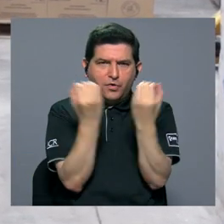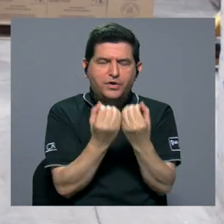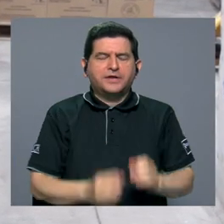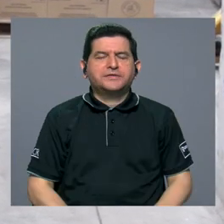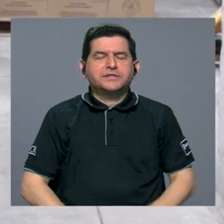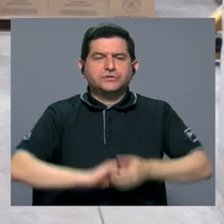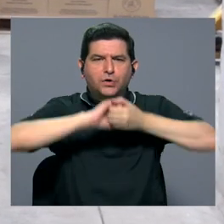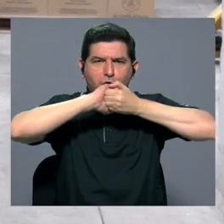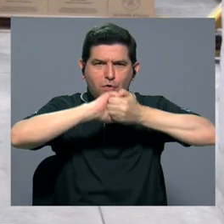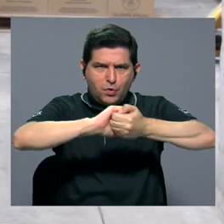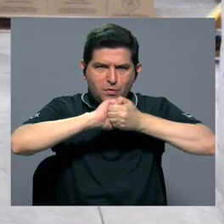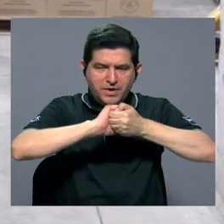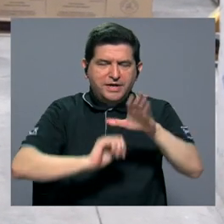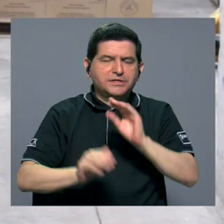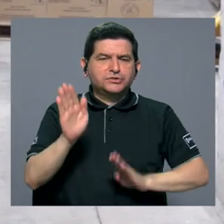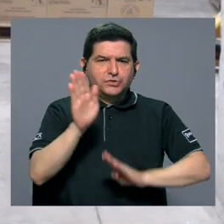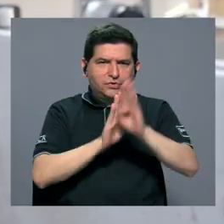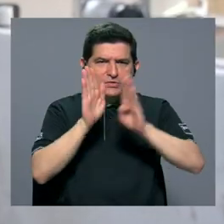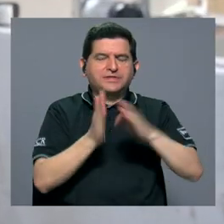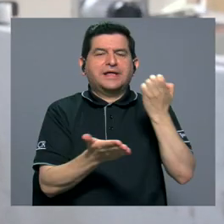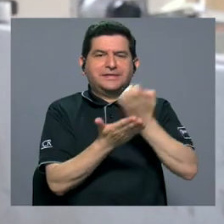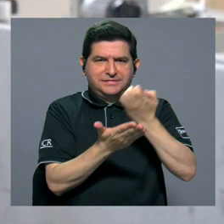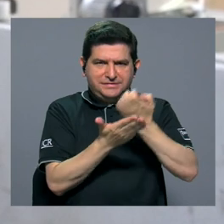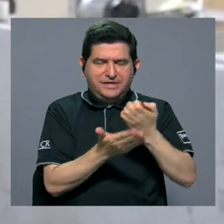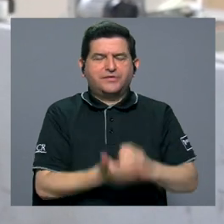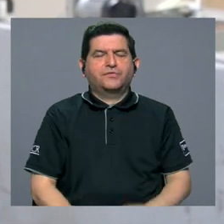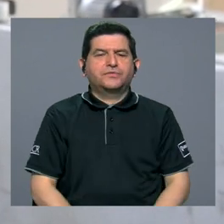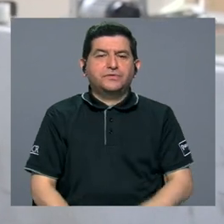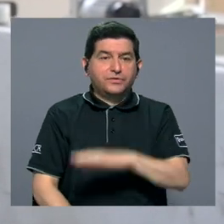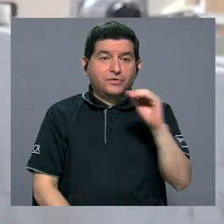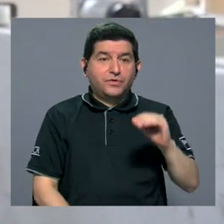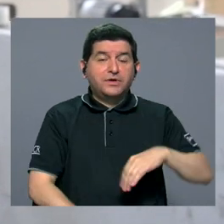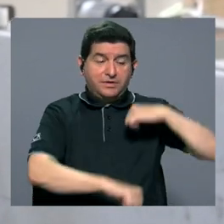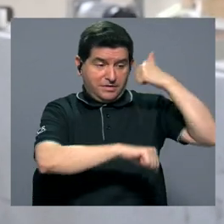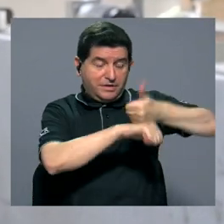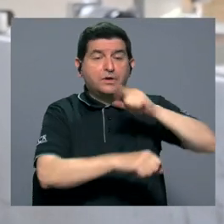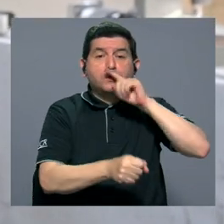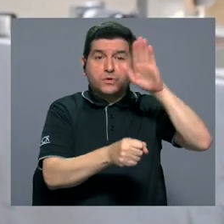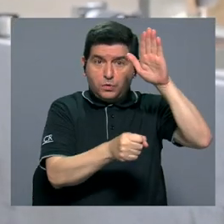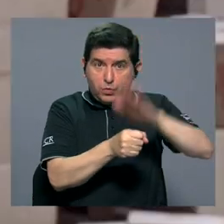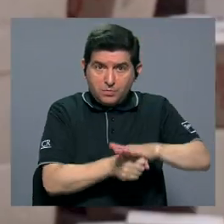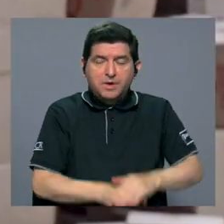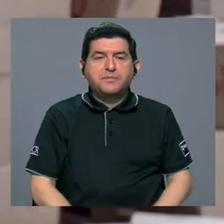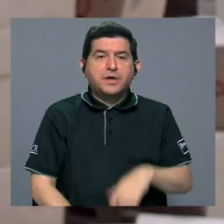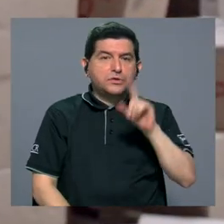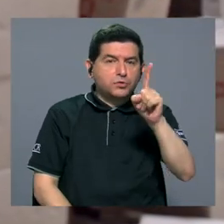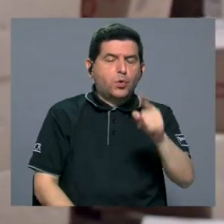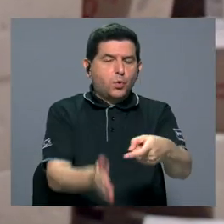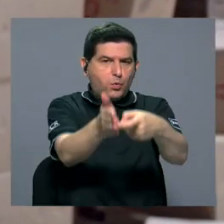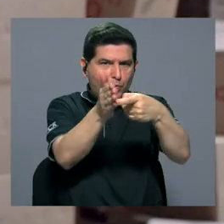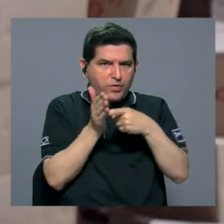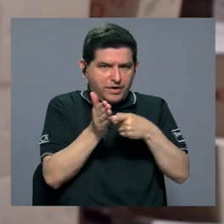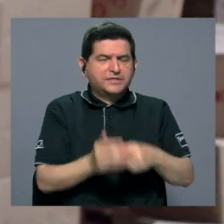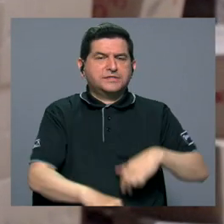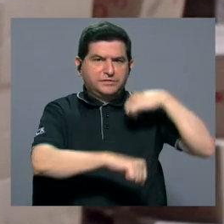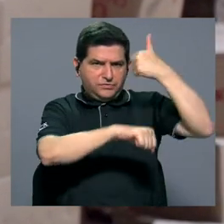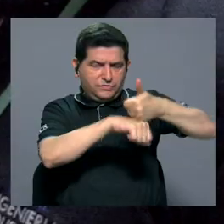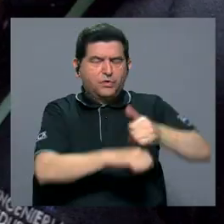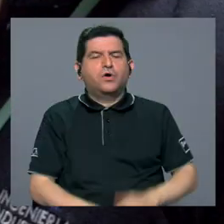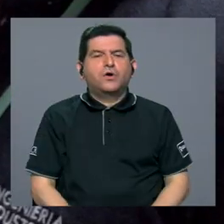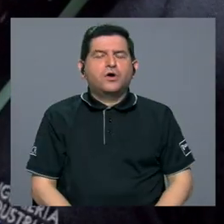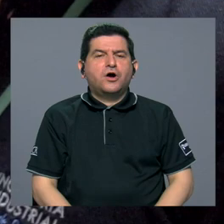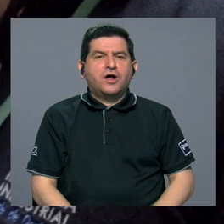Organización para la Cooperación y el Desarrollo Económicos y concreta el cumplimiento de uno de los requisitos